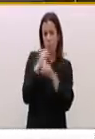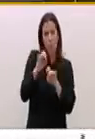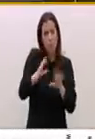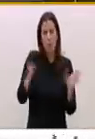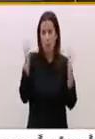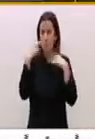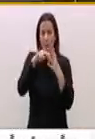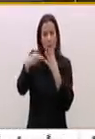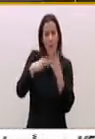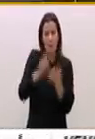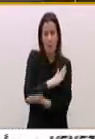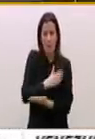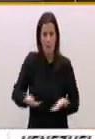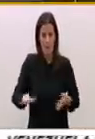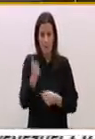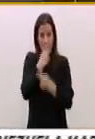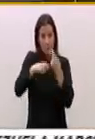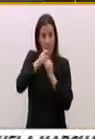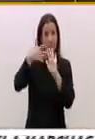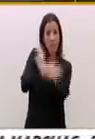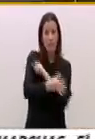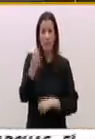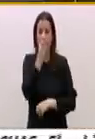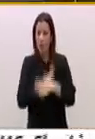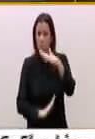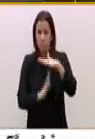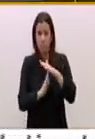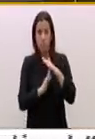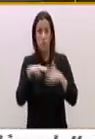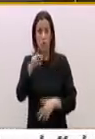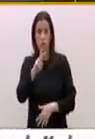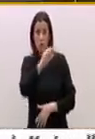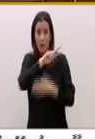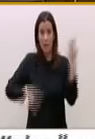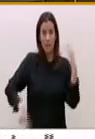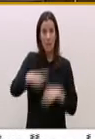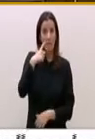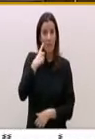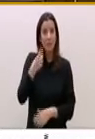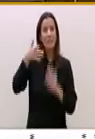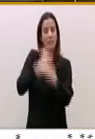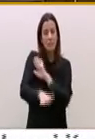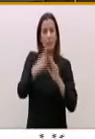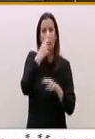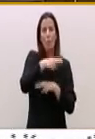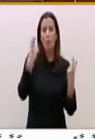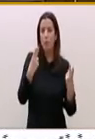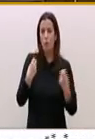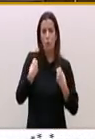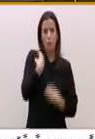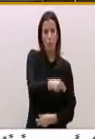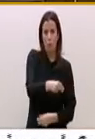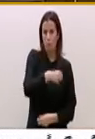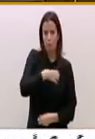Con su venta han impedido que Nova Galicia Banca se convierta en un banco público, propiciando así un sistema financiero